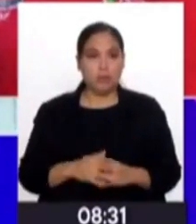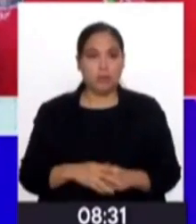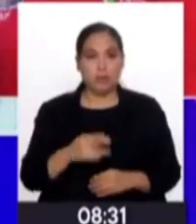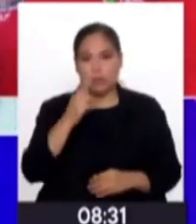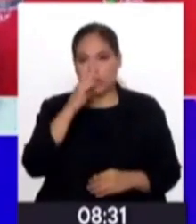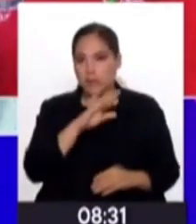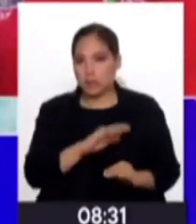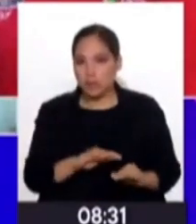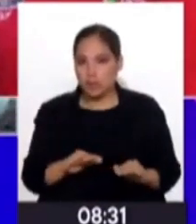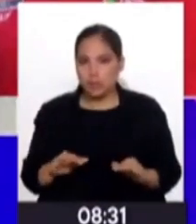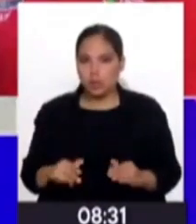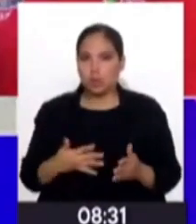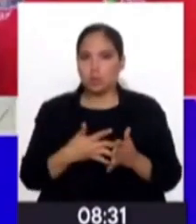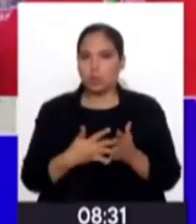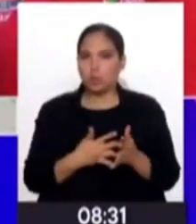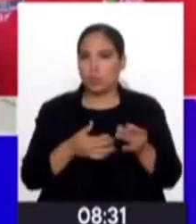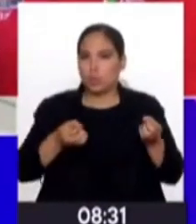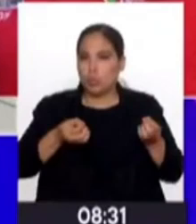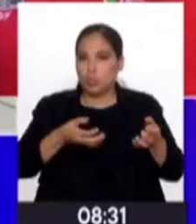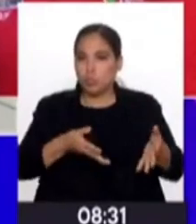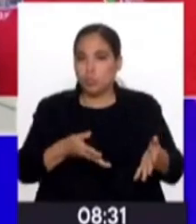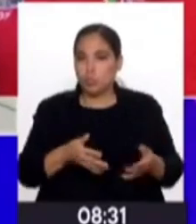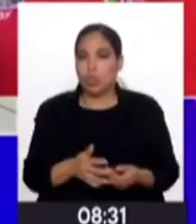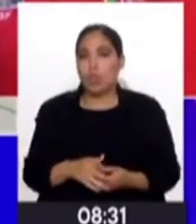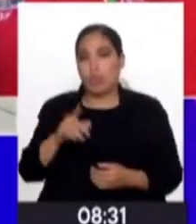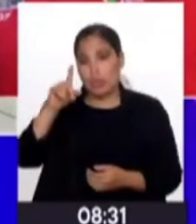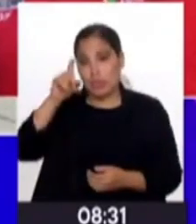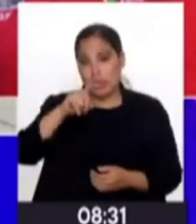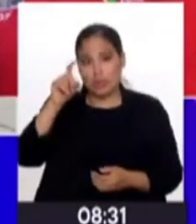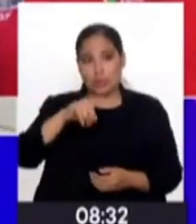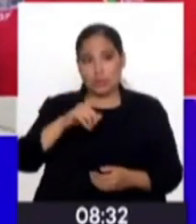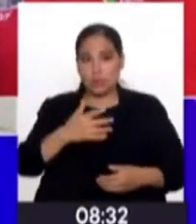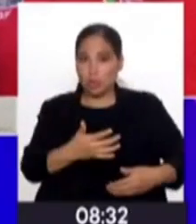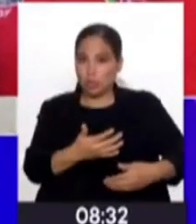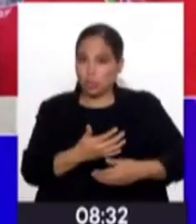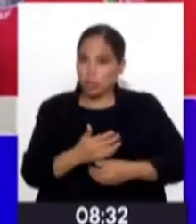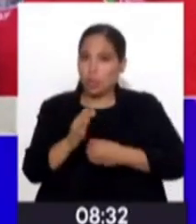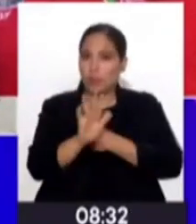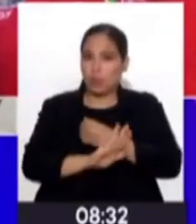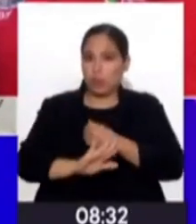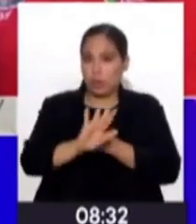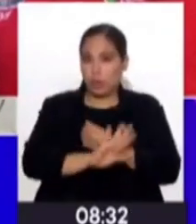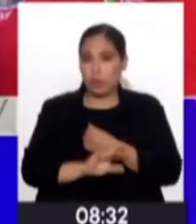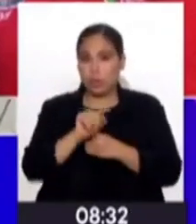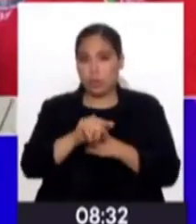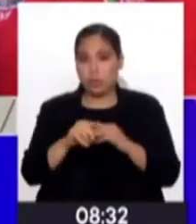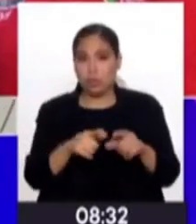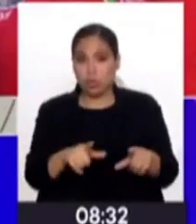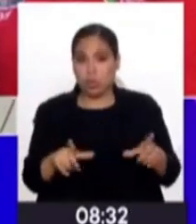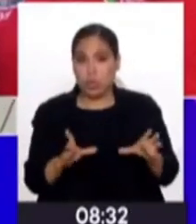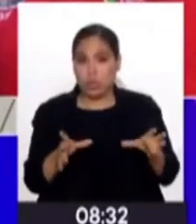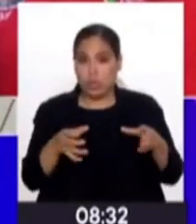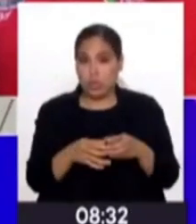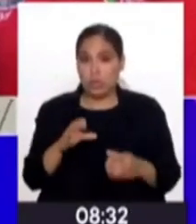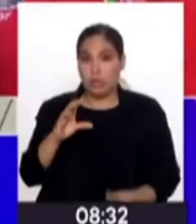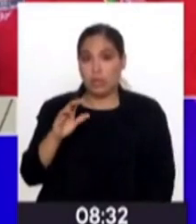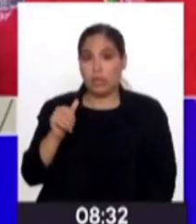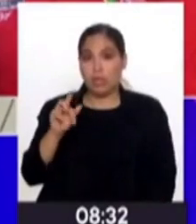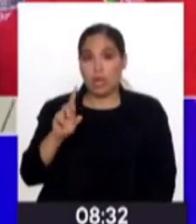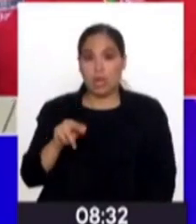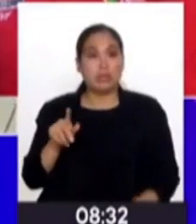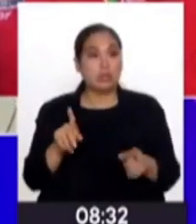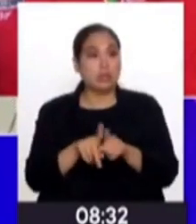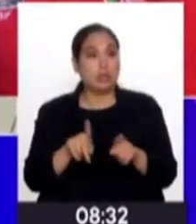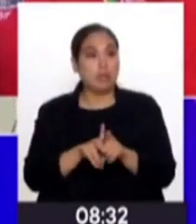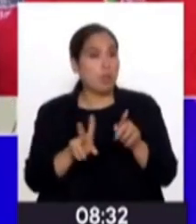pequeños que están en situación de abandono, que requieren precisamente estar protegidos en estos CAR, en estos centros de acogida, pero también se requiere